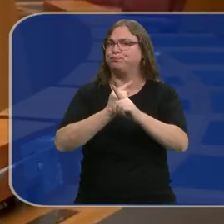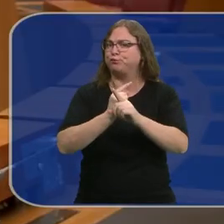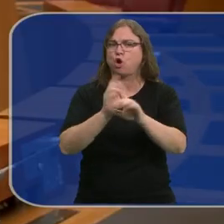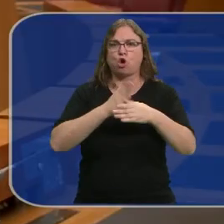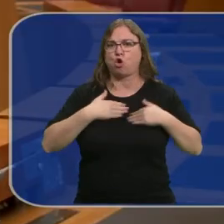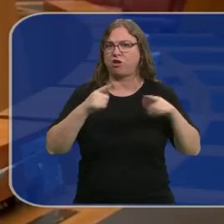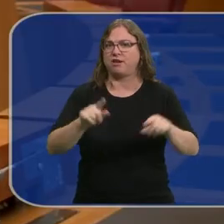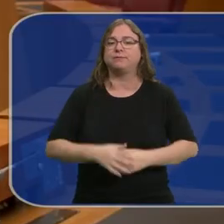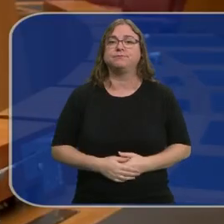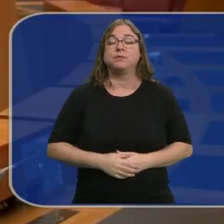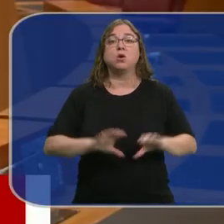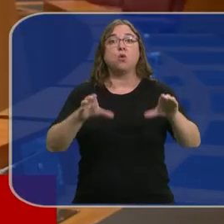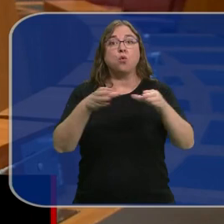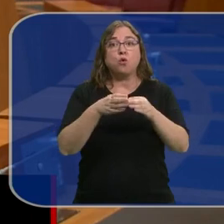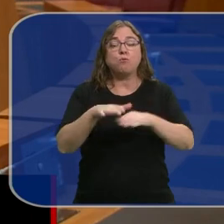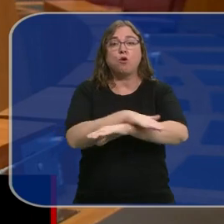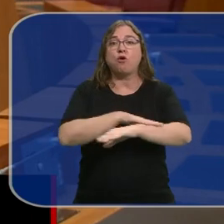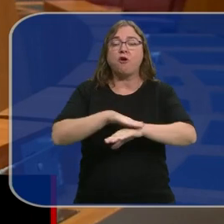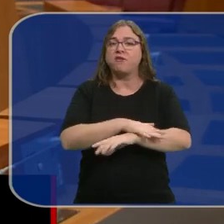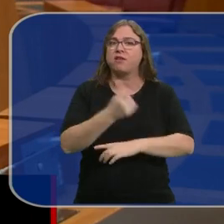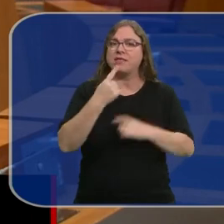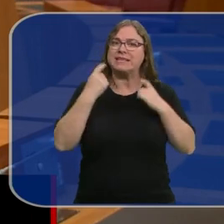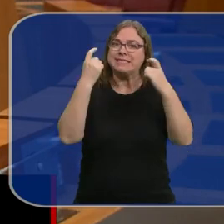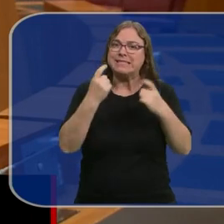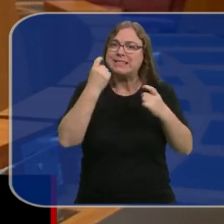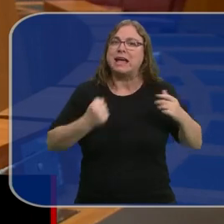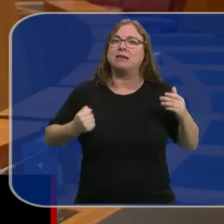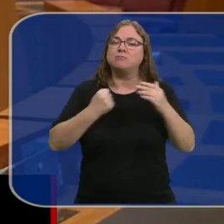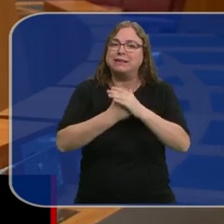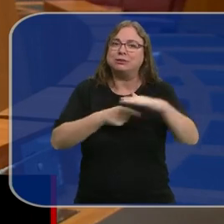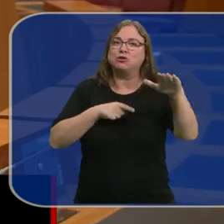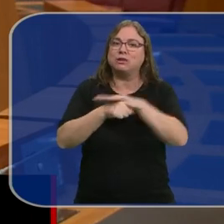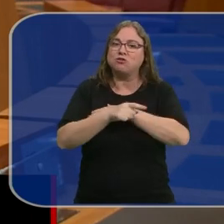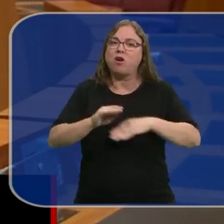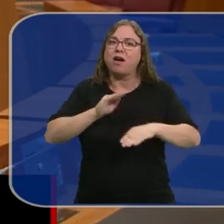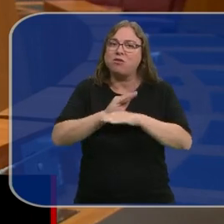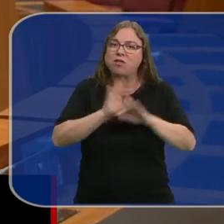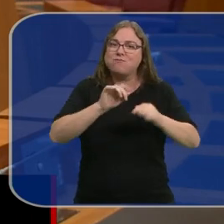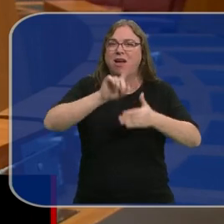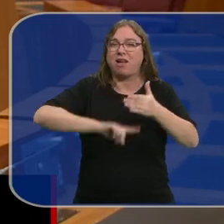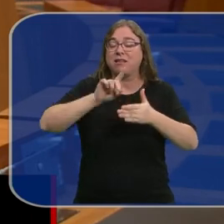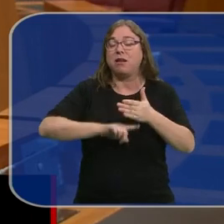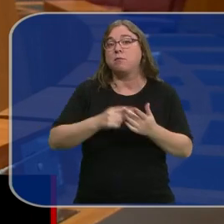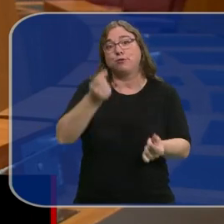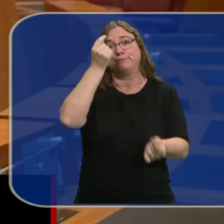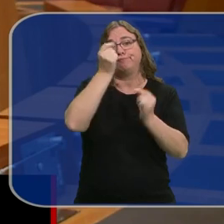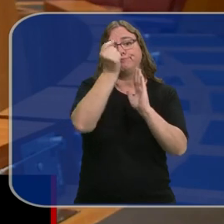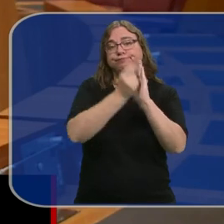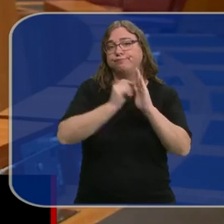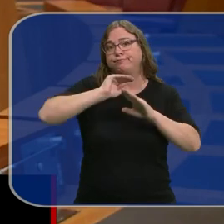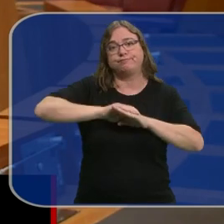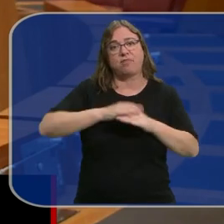Sí, dicen los grupos del gobierno de coalición que están haciendo todo lo posible para gestionarlas, pero que hay que ser rigurosos con los requisitos